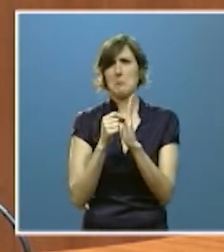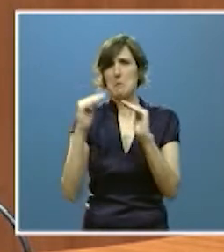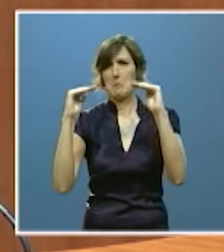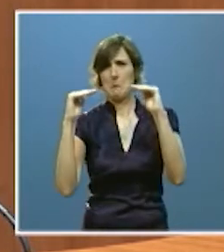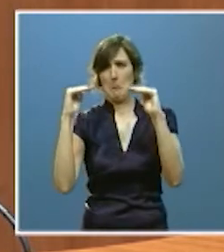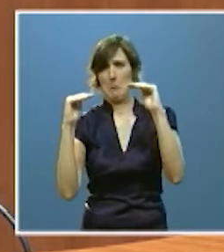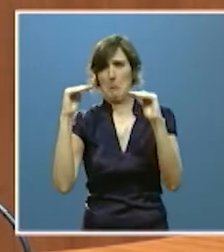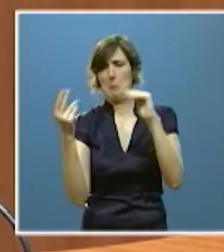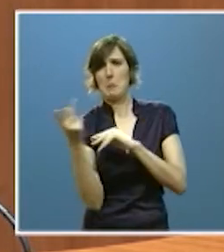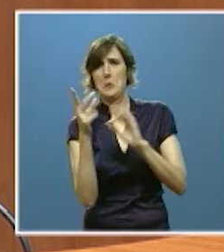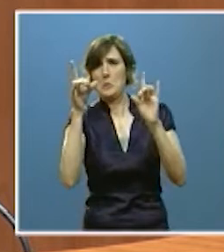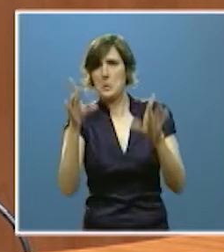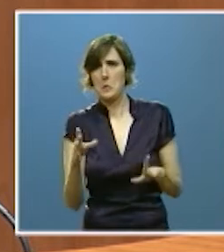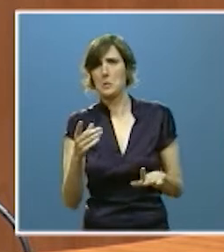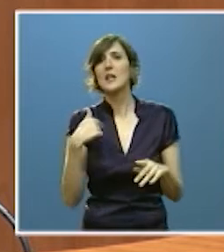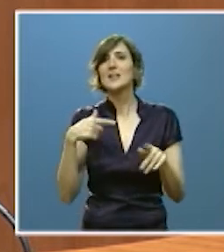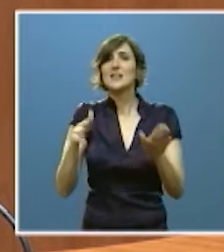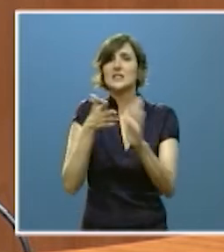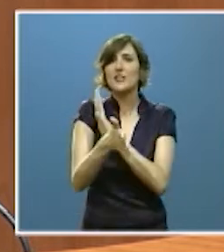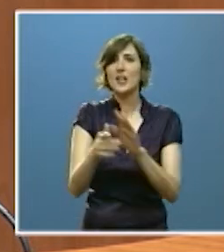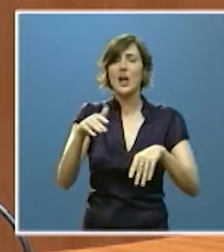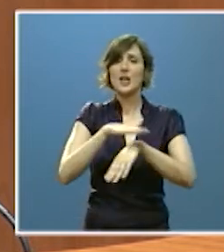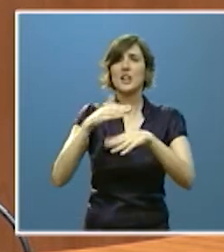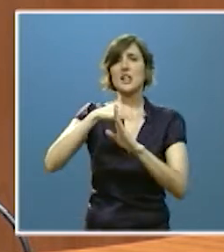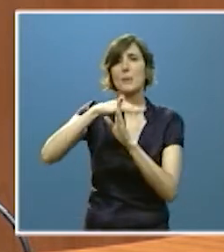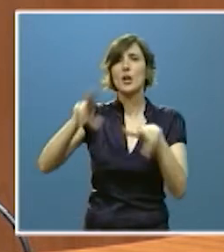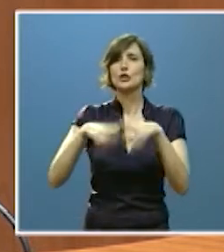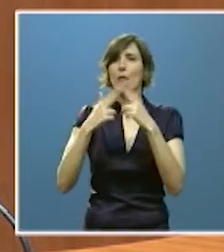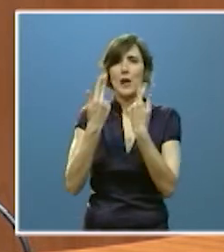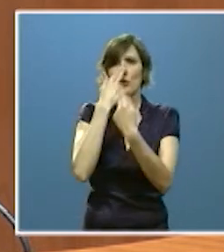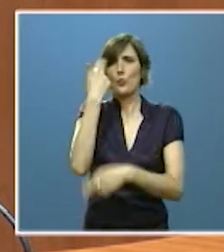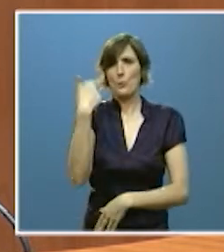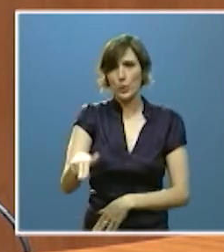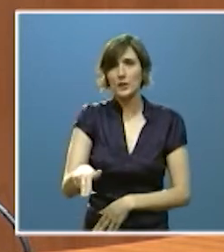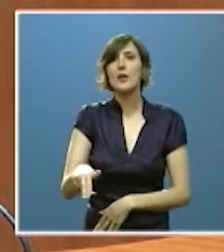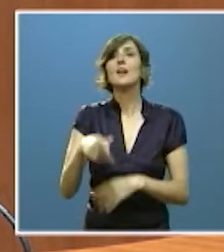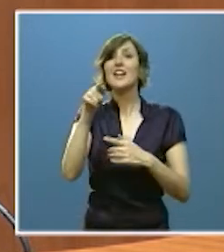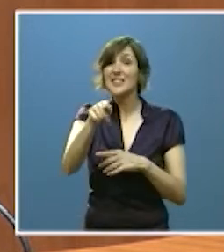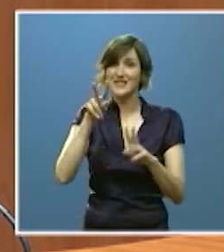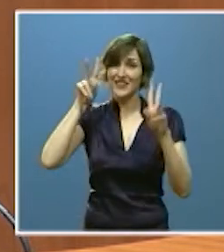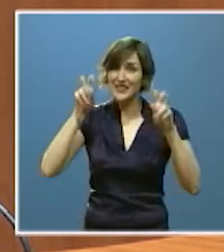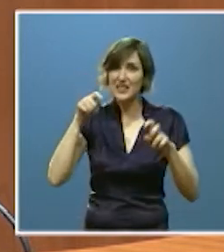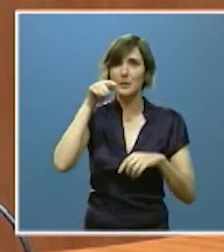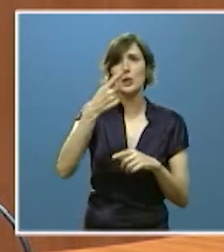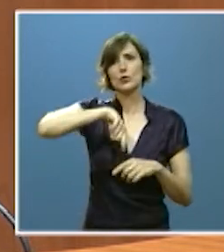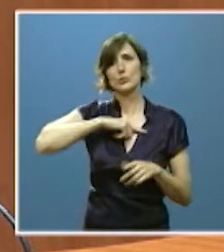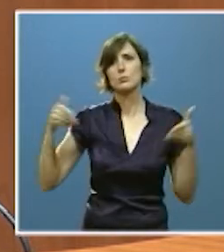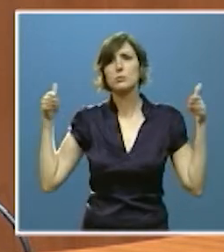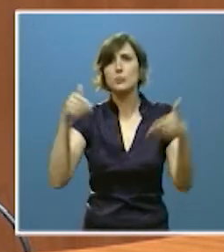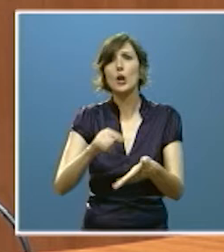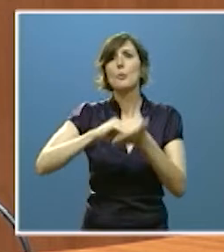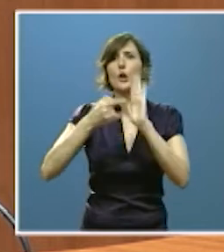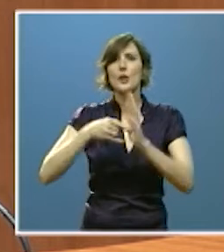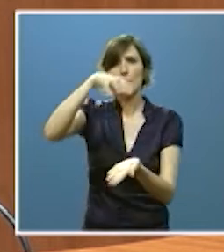que no es para nada un modelo fragmentado por clases sociales un aspecto en el que vamos a seguir incidiendo a través de nuestro proyecto de